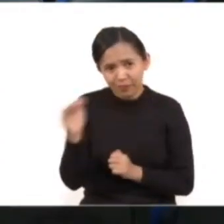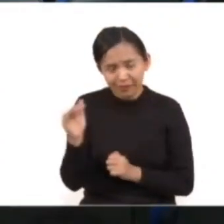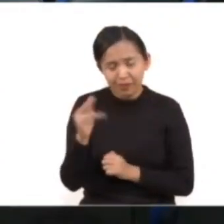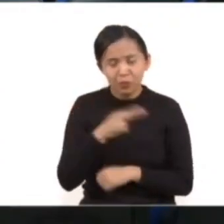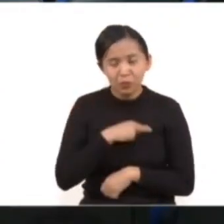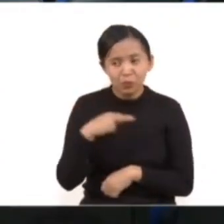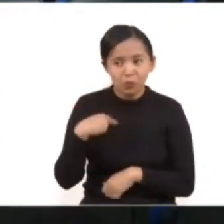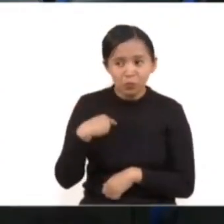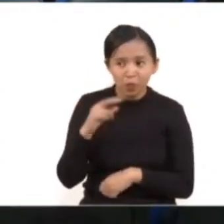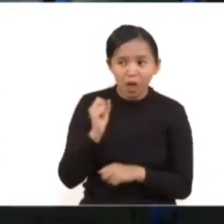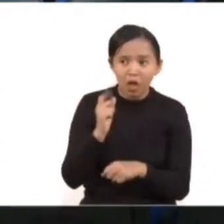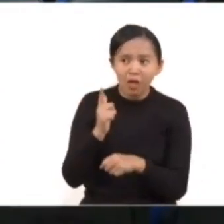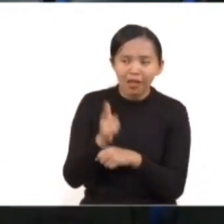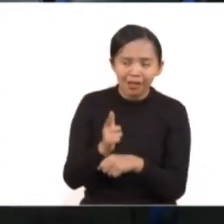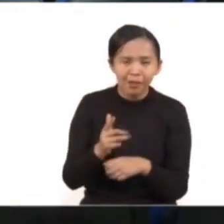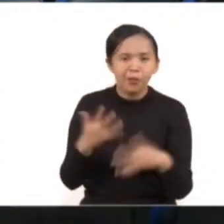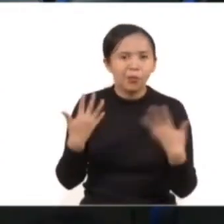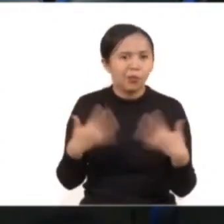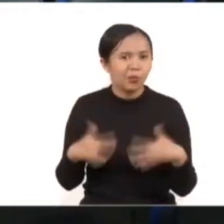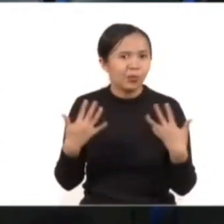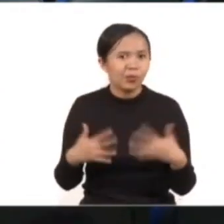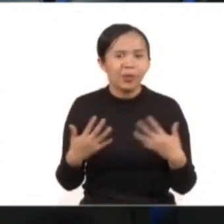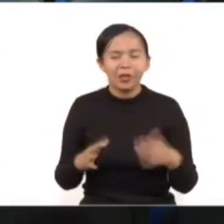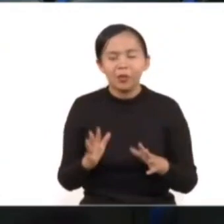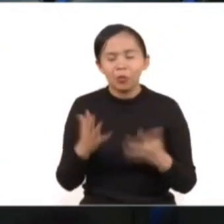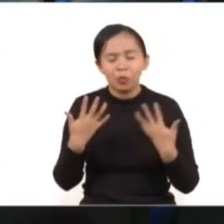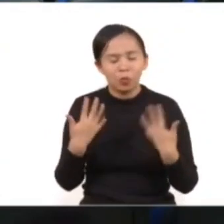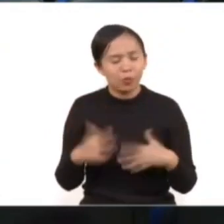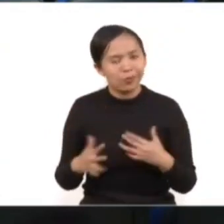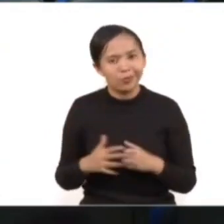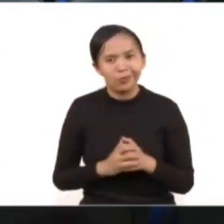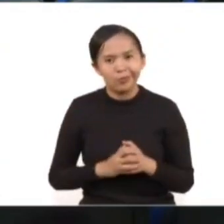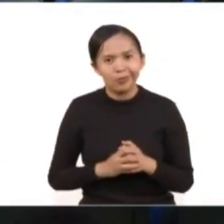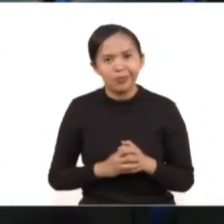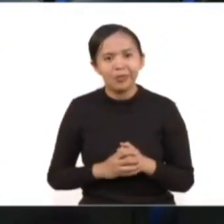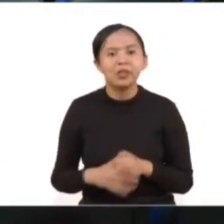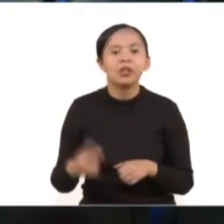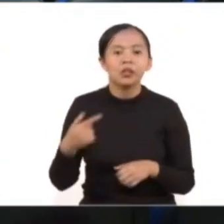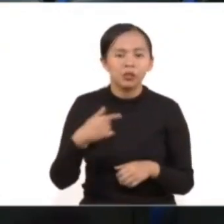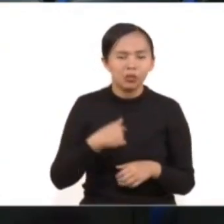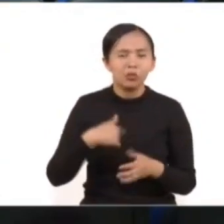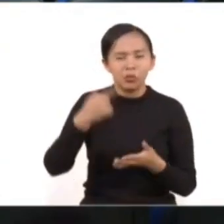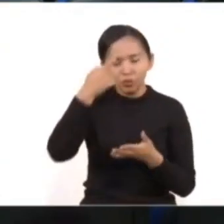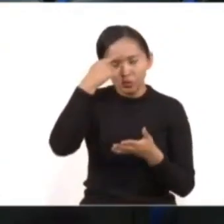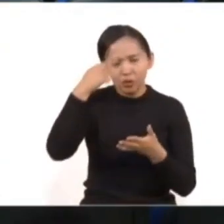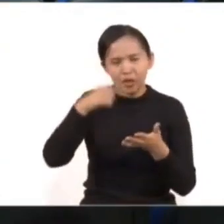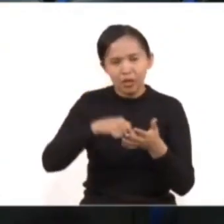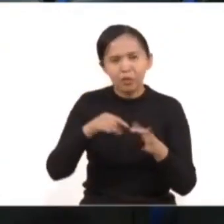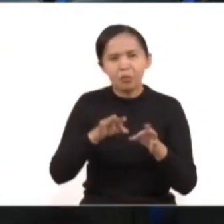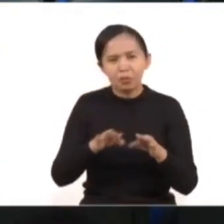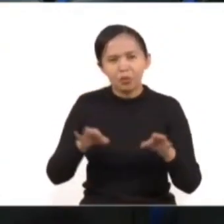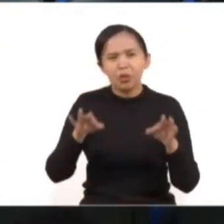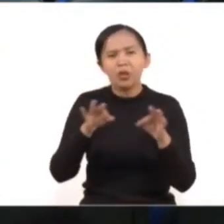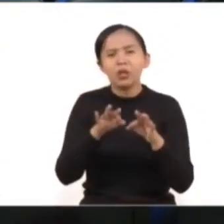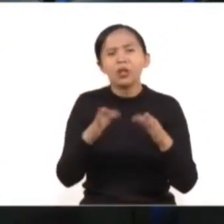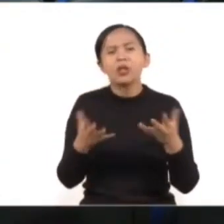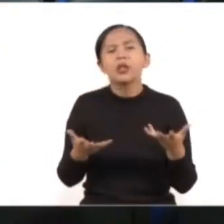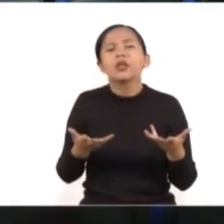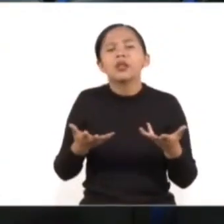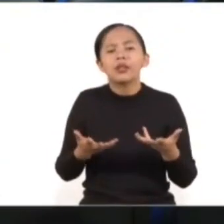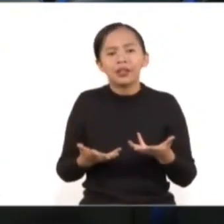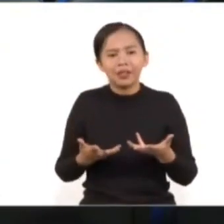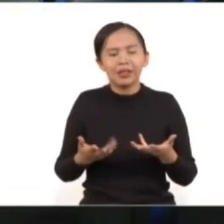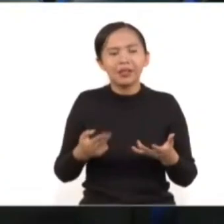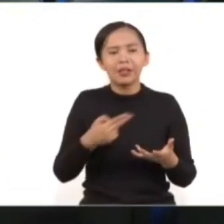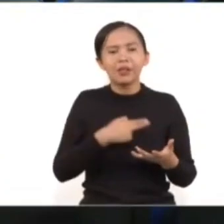precedente en la historia de ninguna capital de América Latina. Yo creo que hay que comenzar a vernos como una parte de un